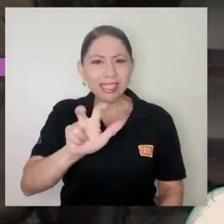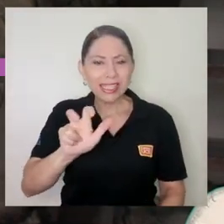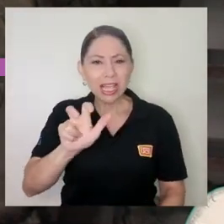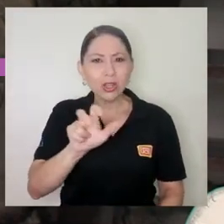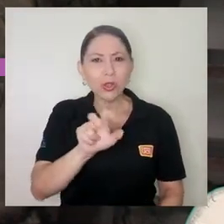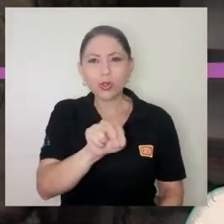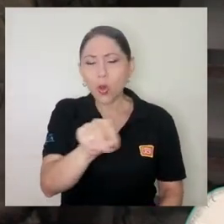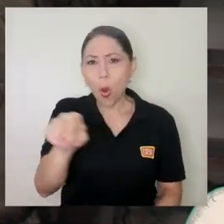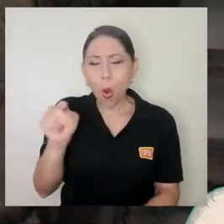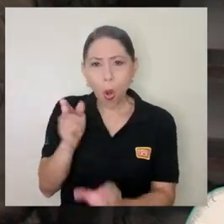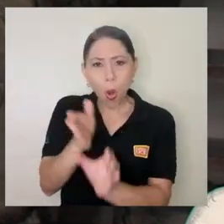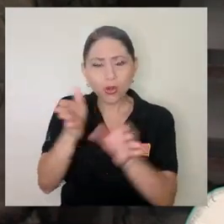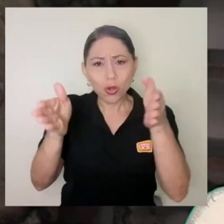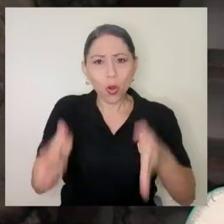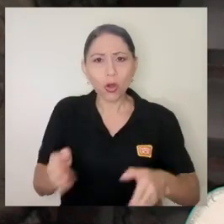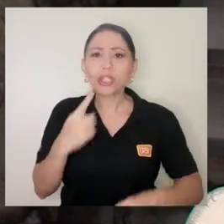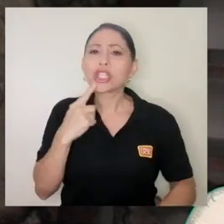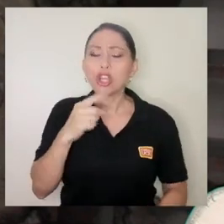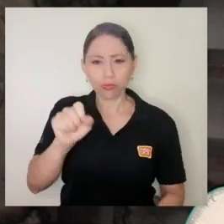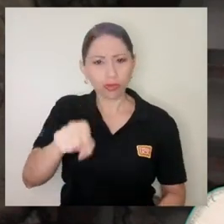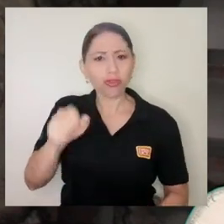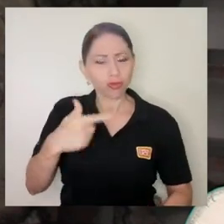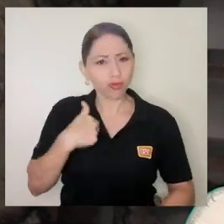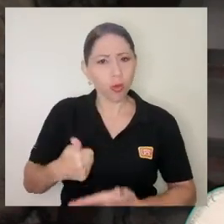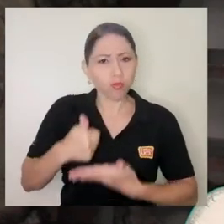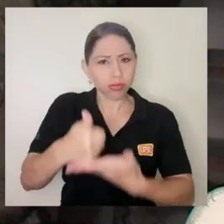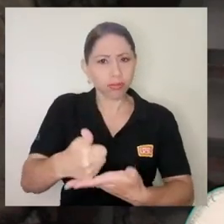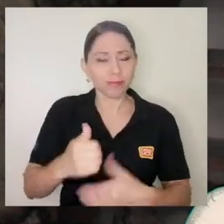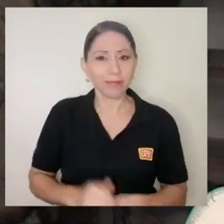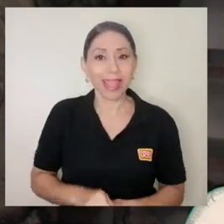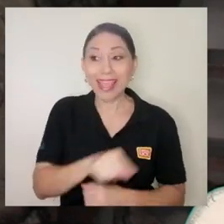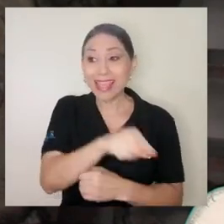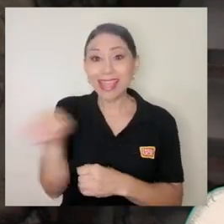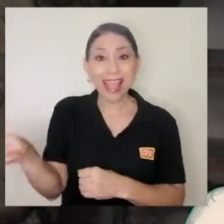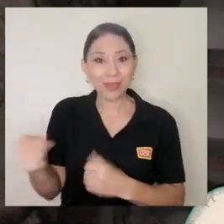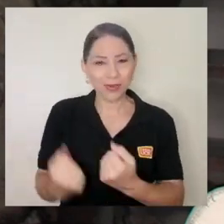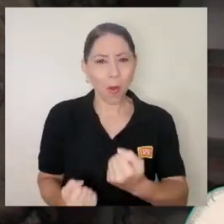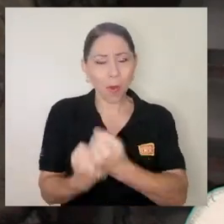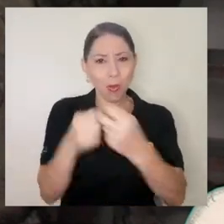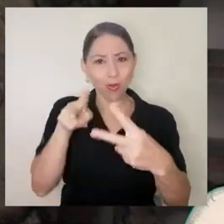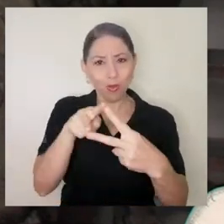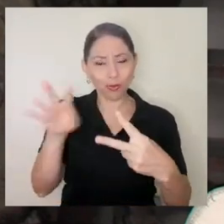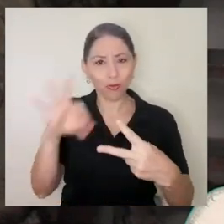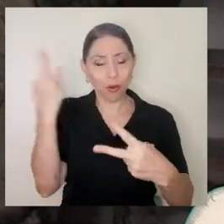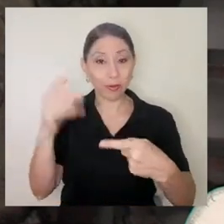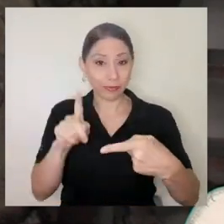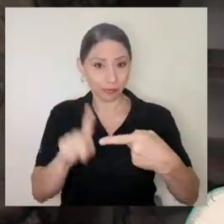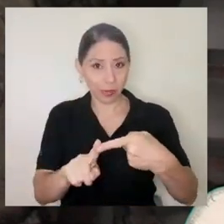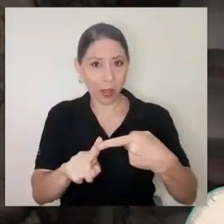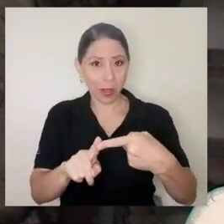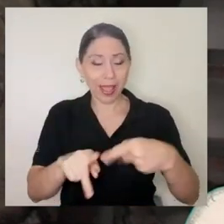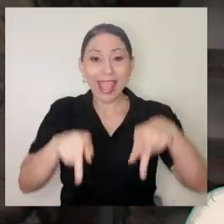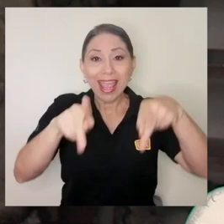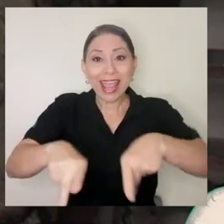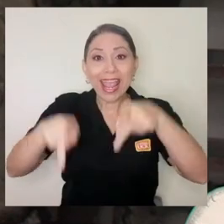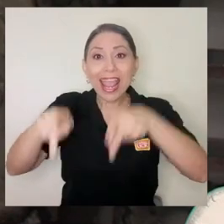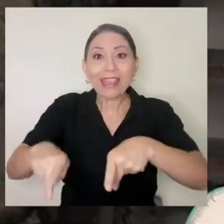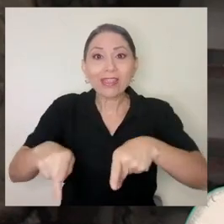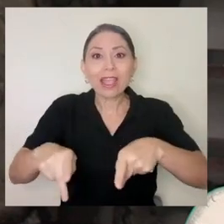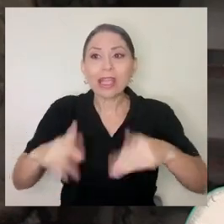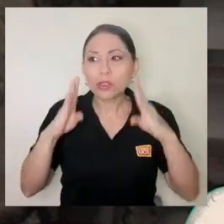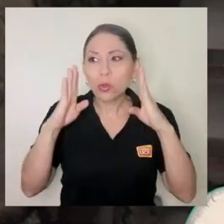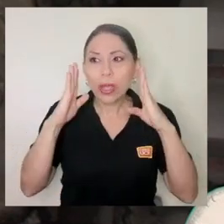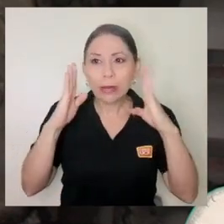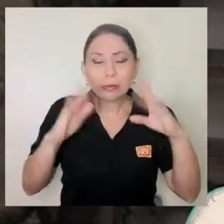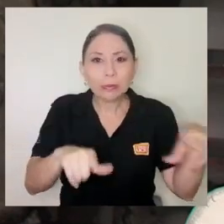colegas. Dijeron, yo me apunto. Y se apuntaron en dos líneas. Una, gente que pudiera atender el teléfono.